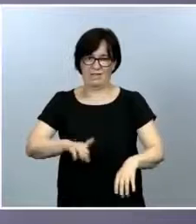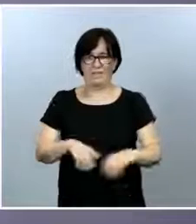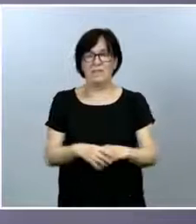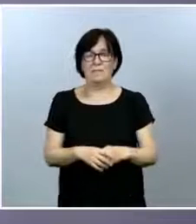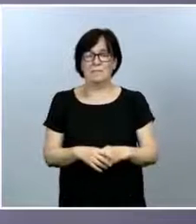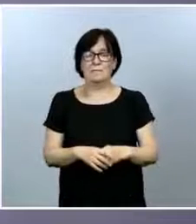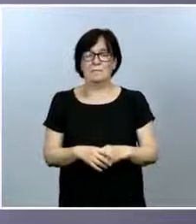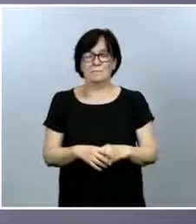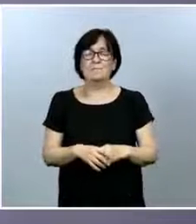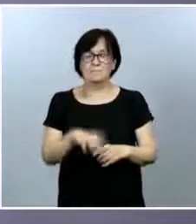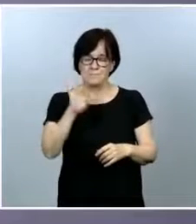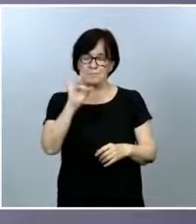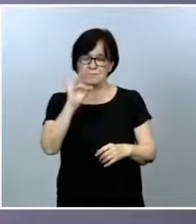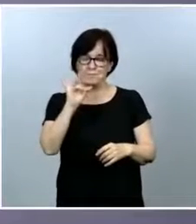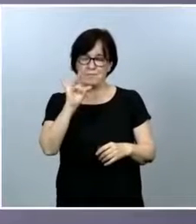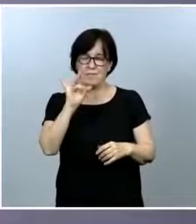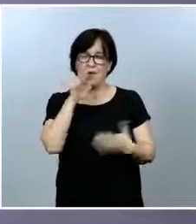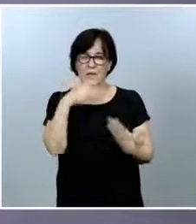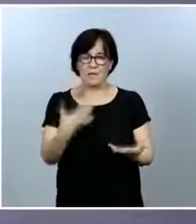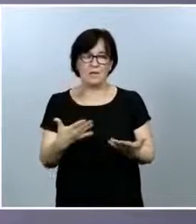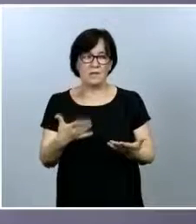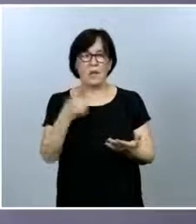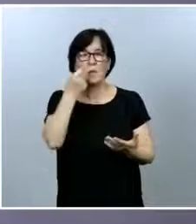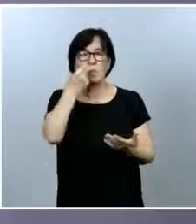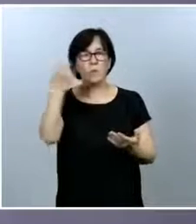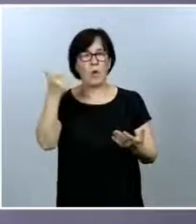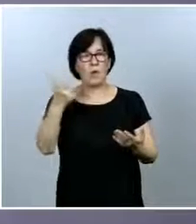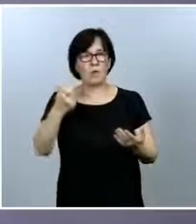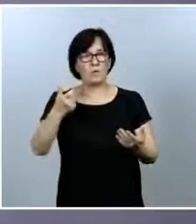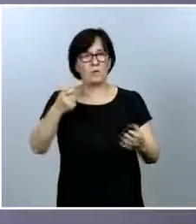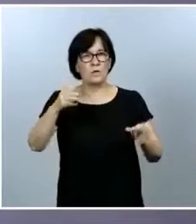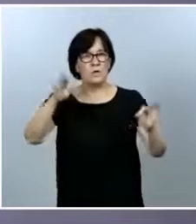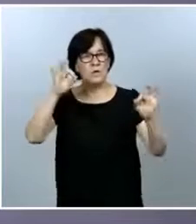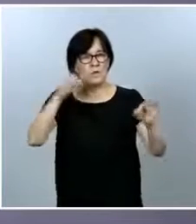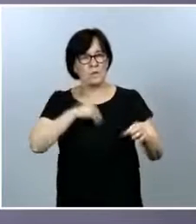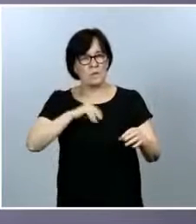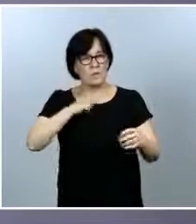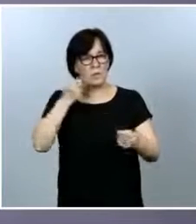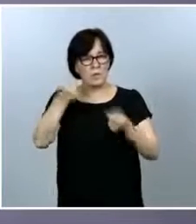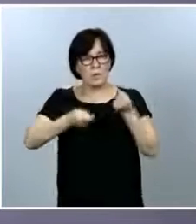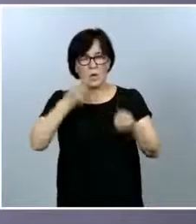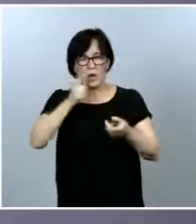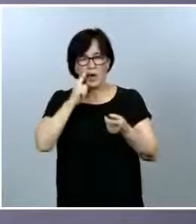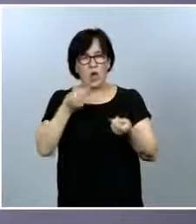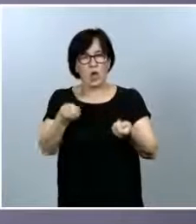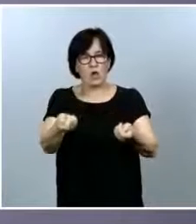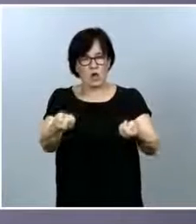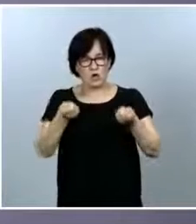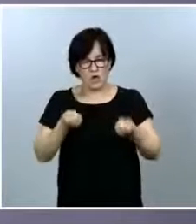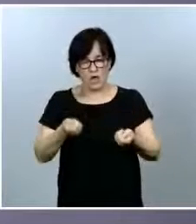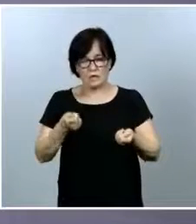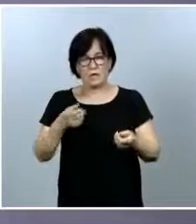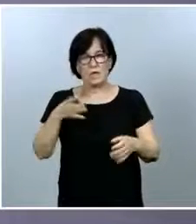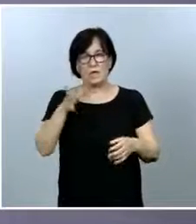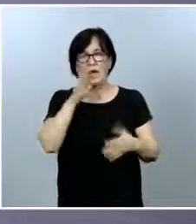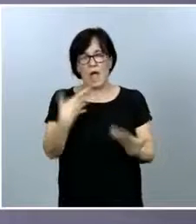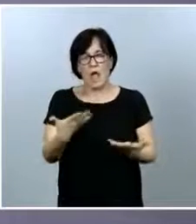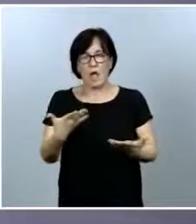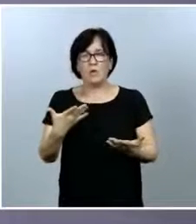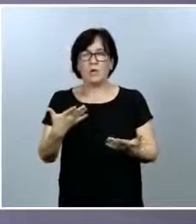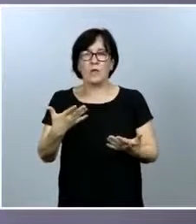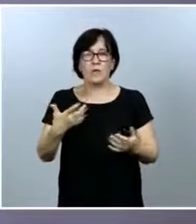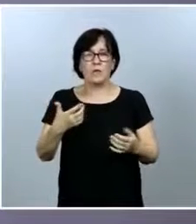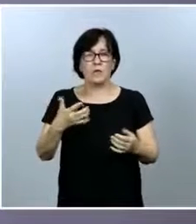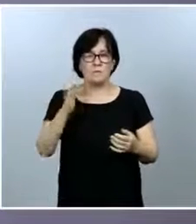Sí, afortunadamente ahora mismo hay pocos casos en España, estamos progresivamente controlándolo y ahora tenemos la suerte de